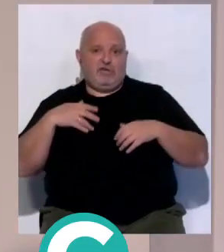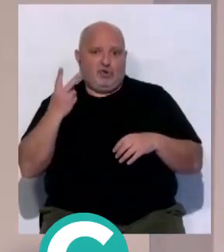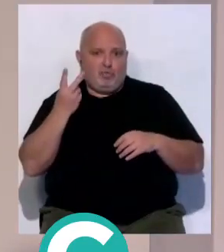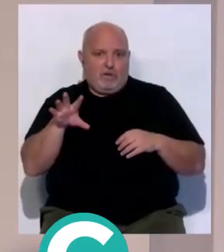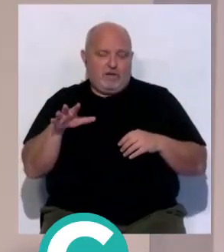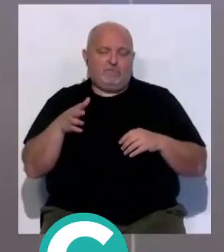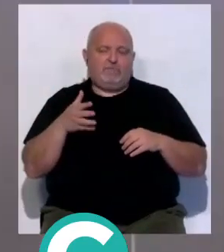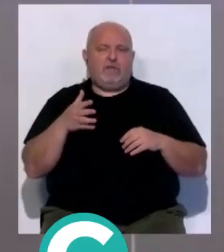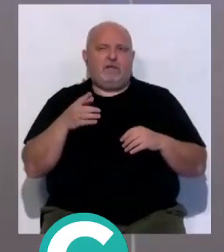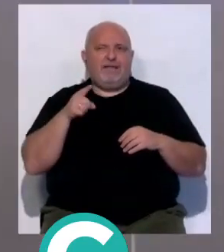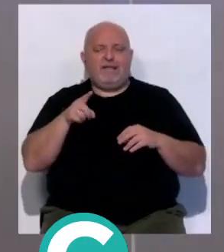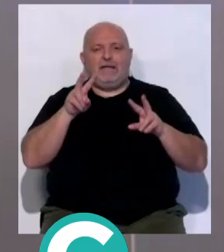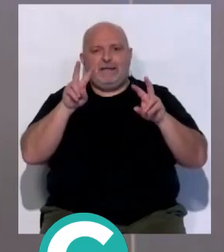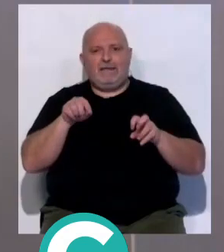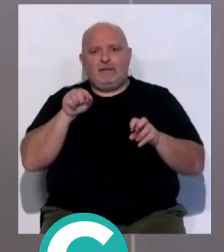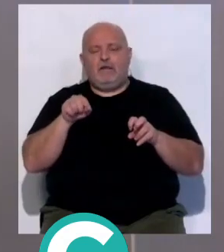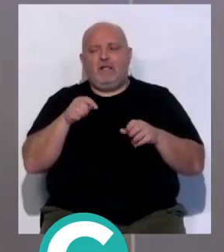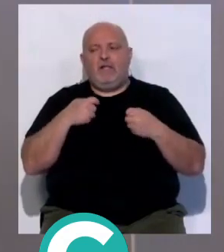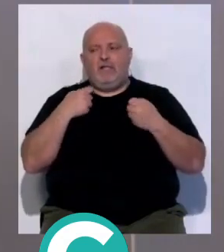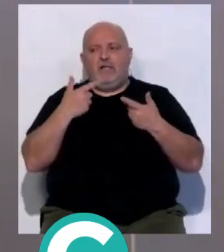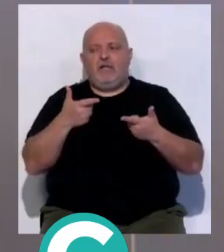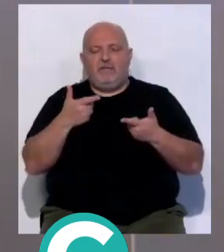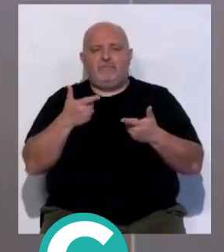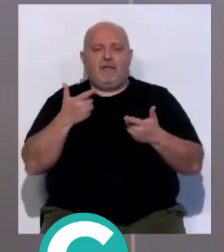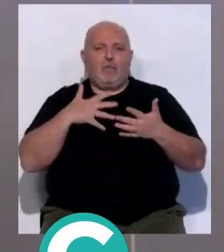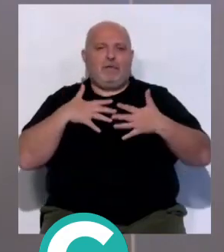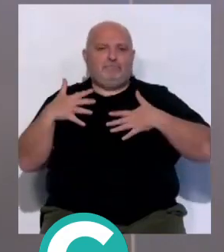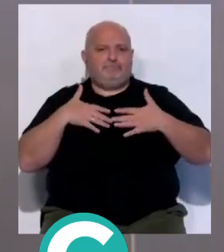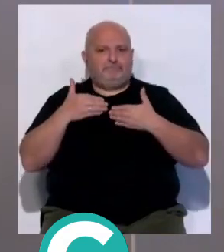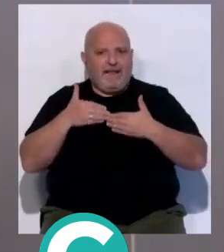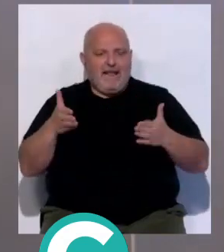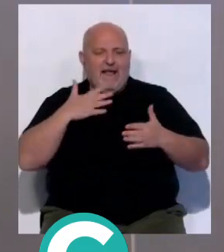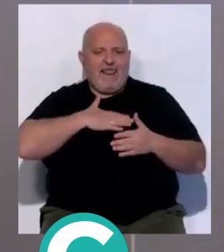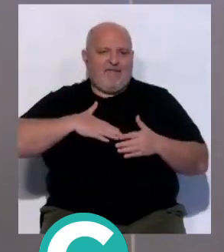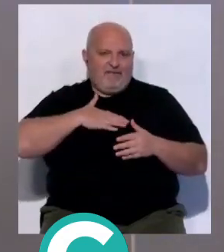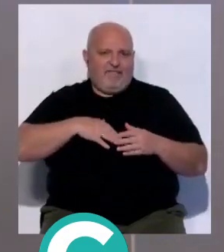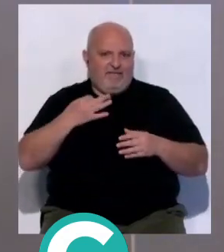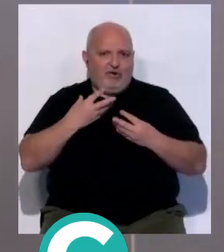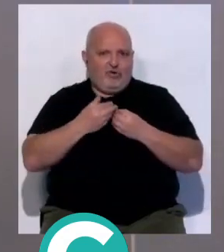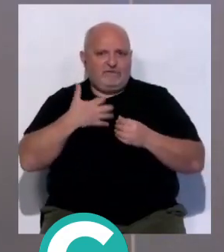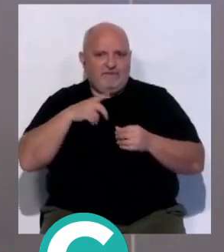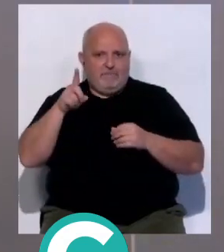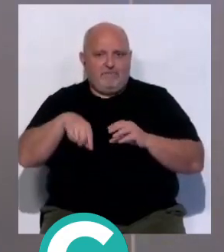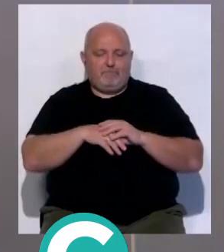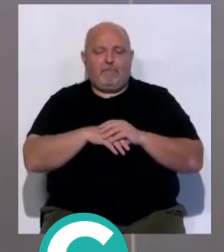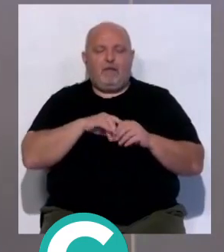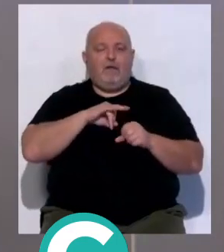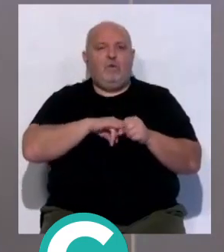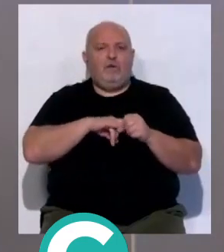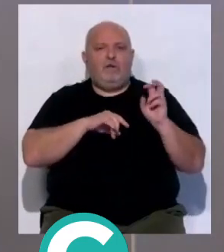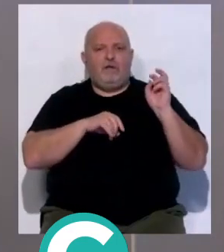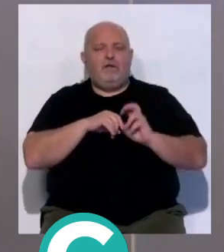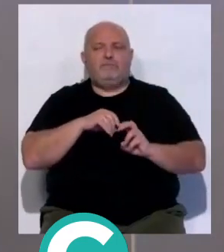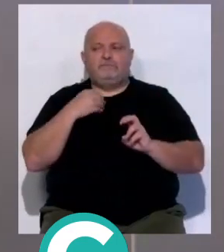Club. Y de eso se trata, creo que hay que empatizar. Y como bien decía Nacho, el lunes estuvo con